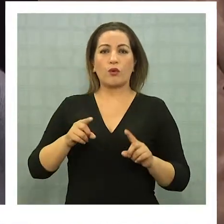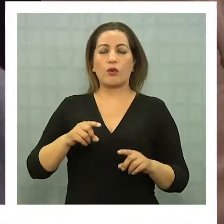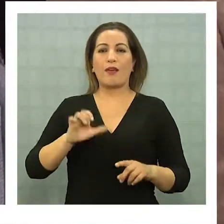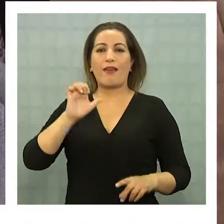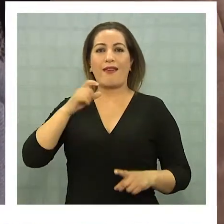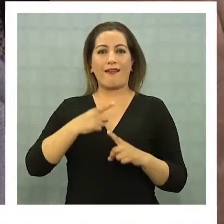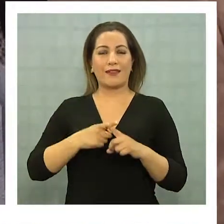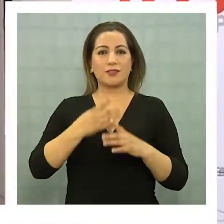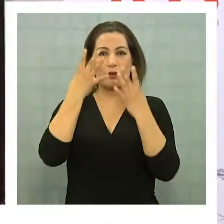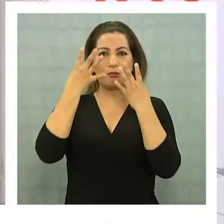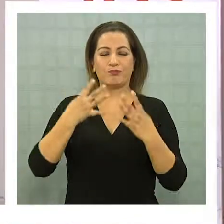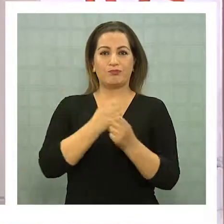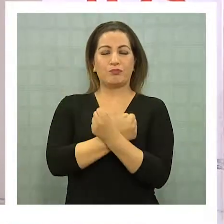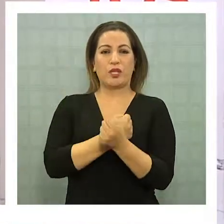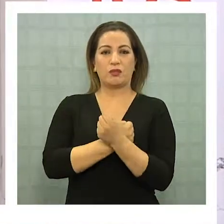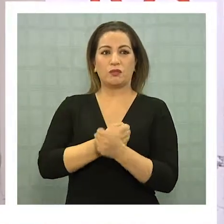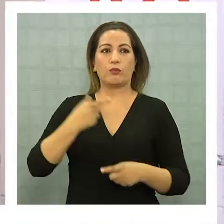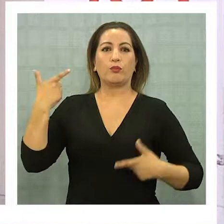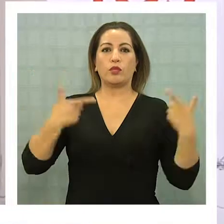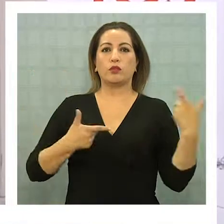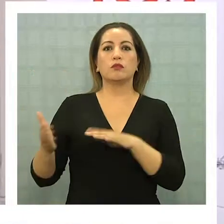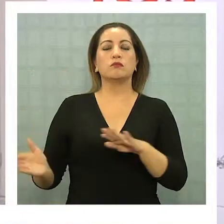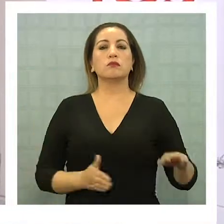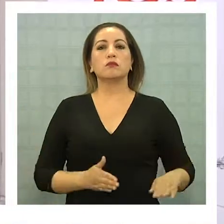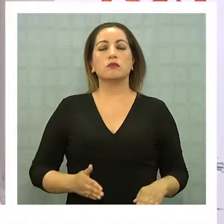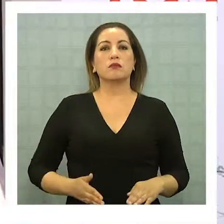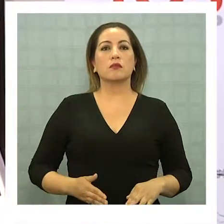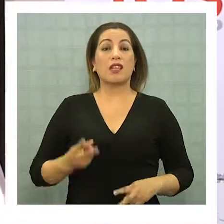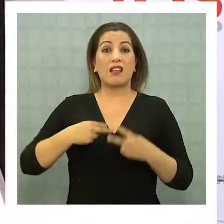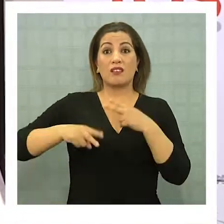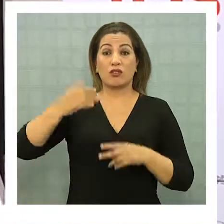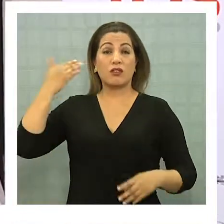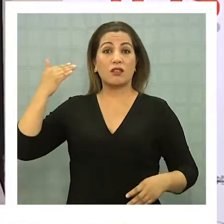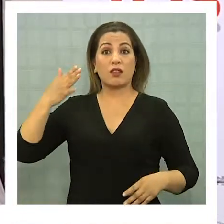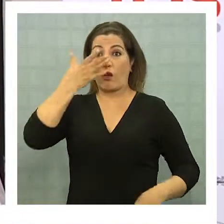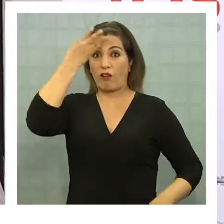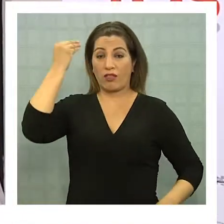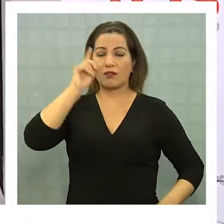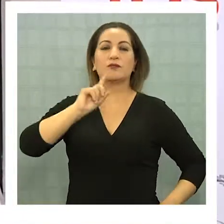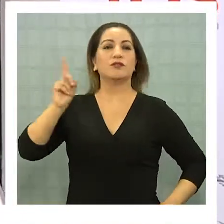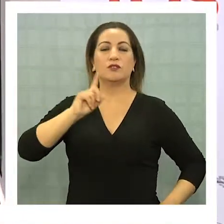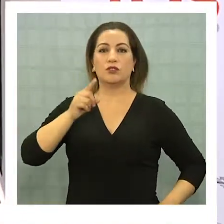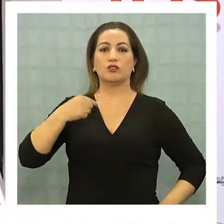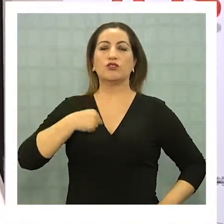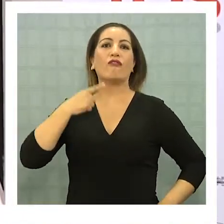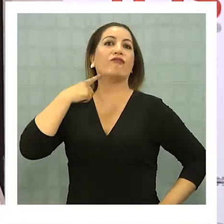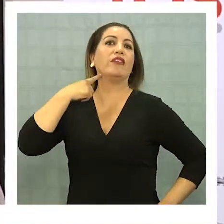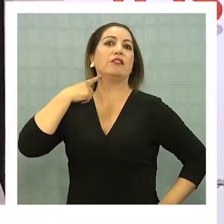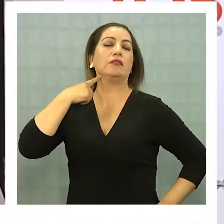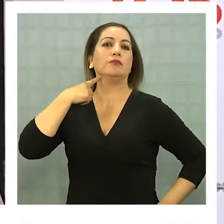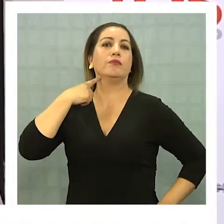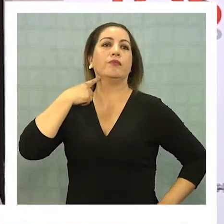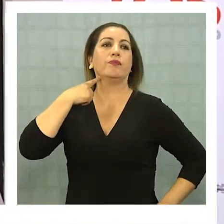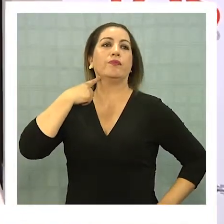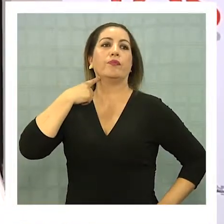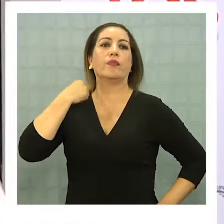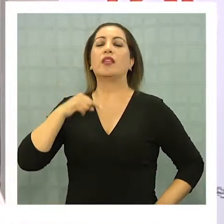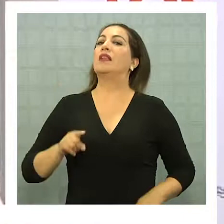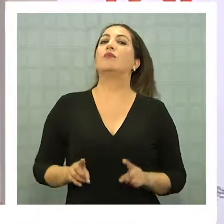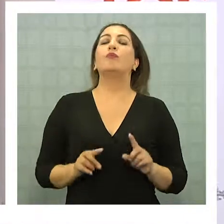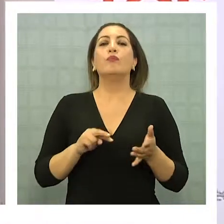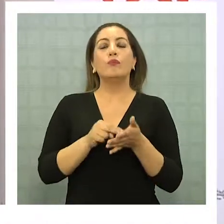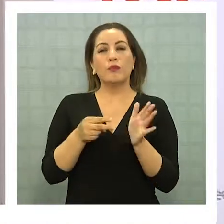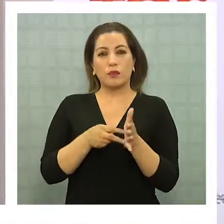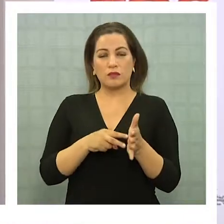políticos. Nuestro pasado no debe ser olvidado, ¿no? Ahora como víctima directa de lo que fue el advenimiento de